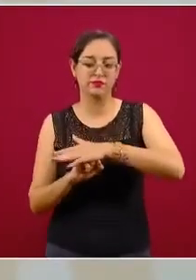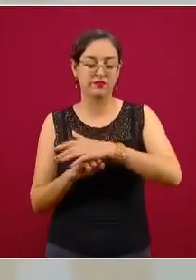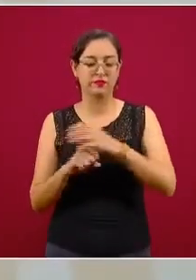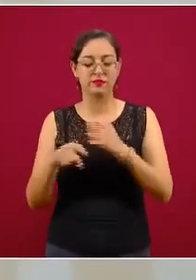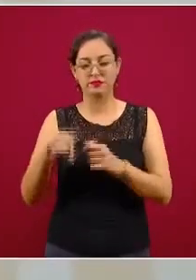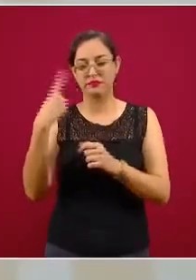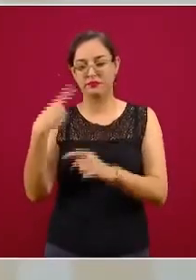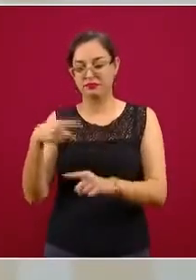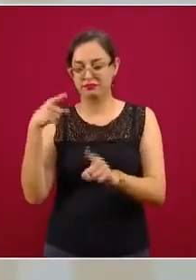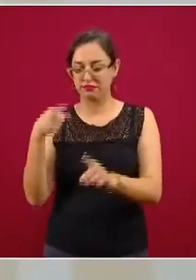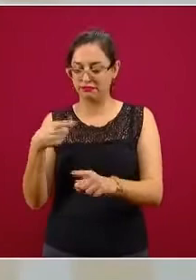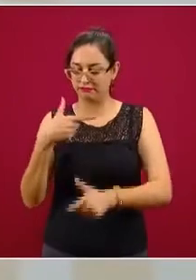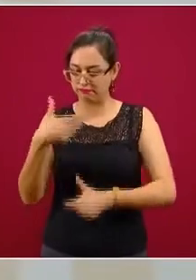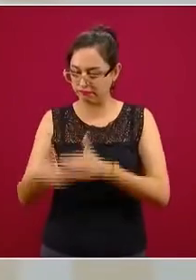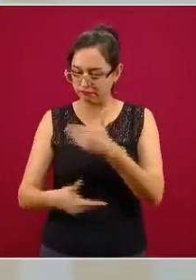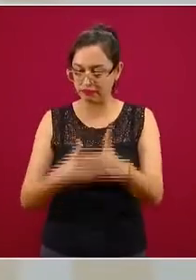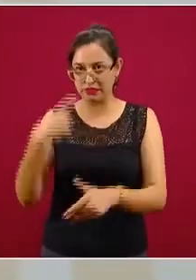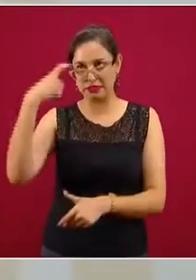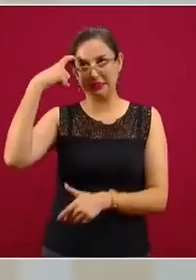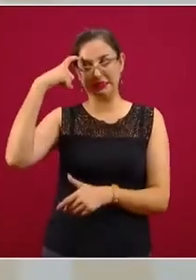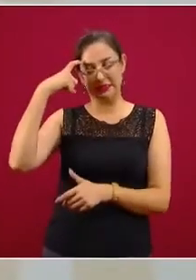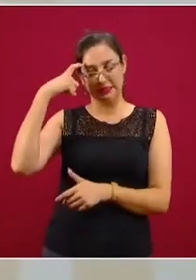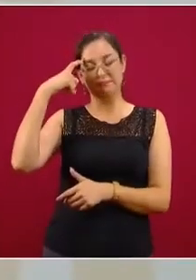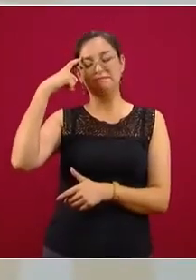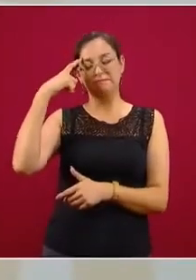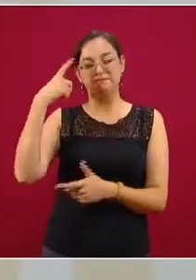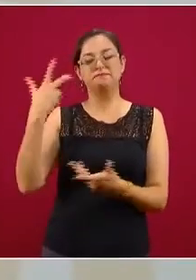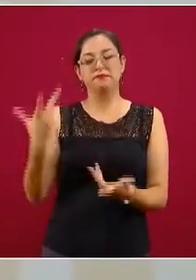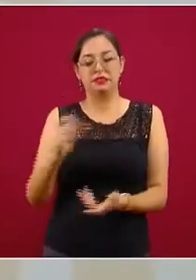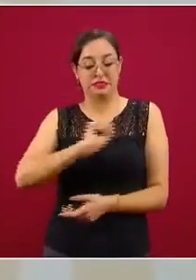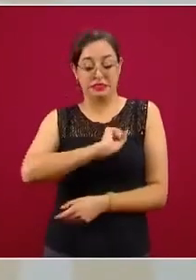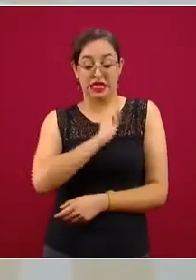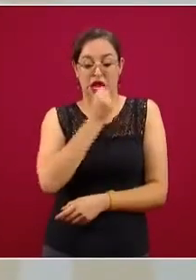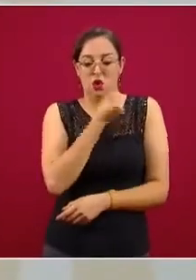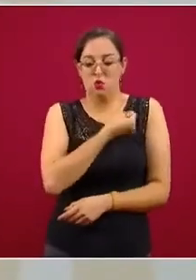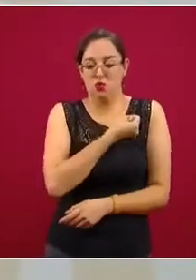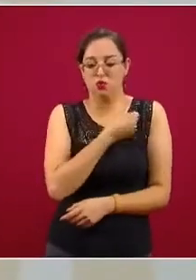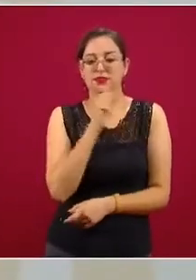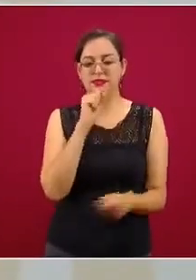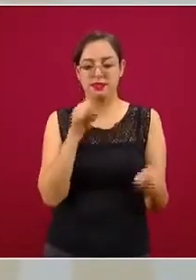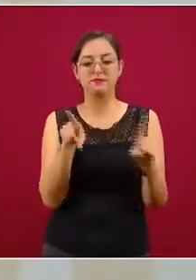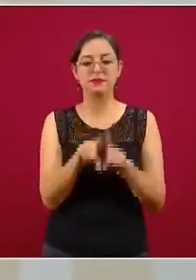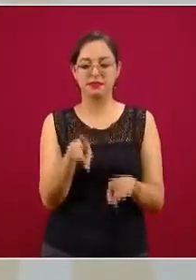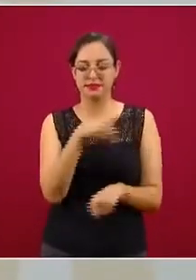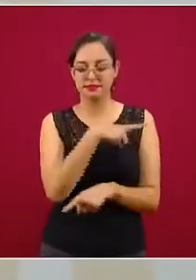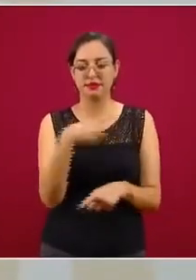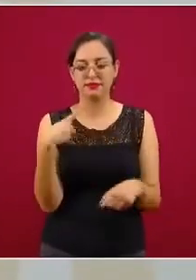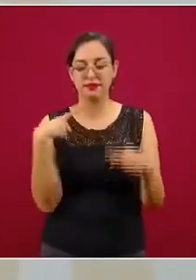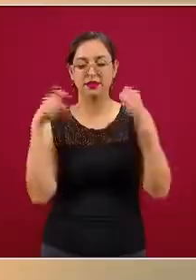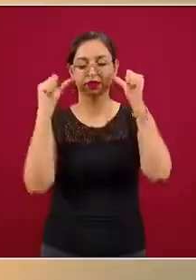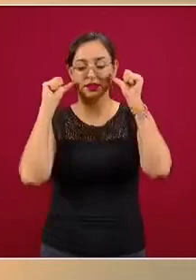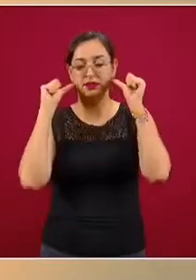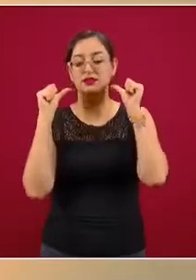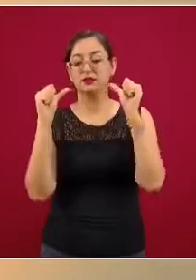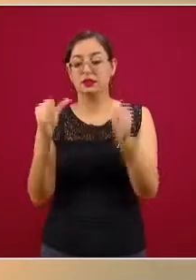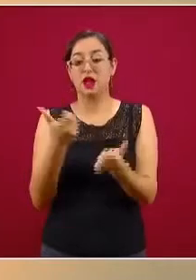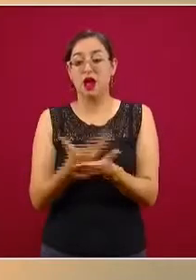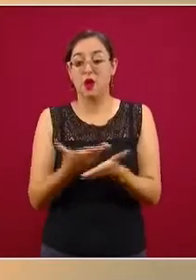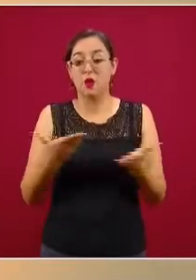cambio y por supuesto que estamos muy contentos que nos inviten desde la salud mental a poder compartir con ustedes